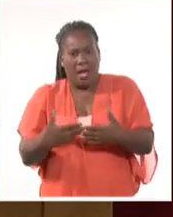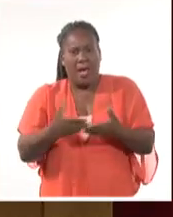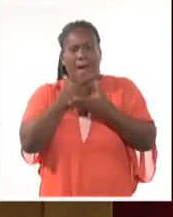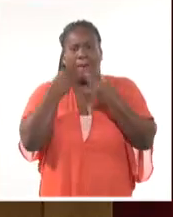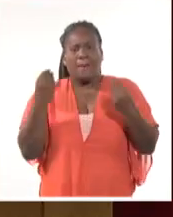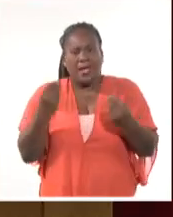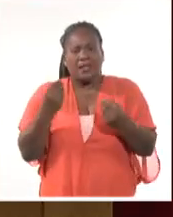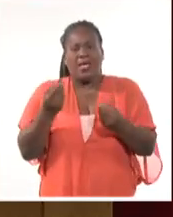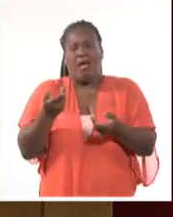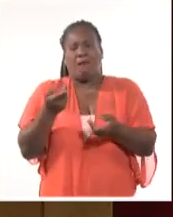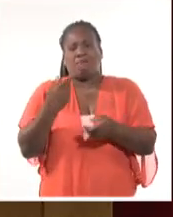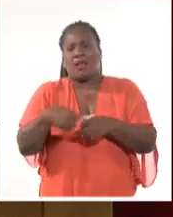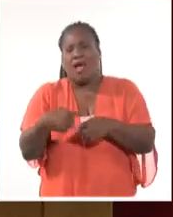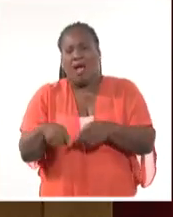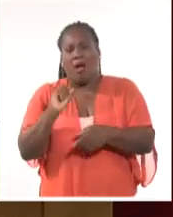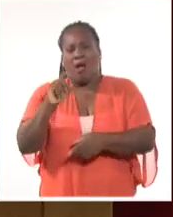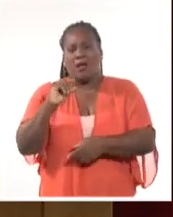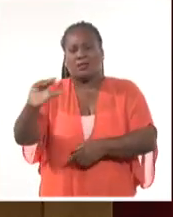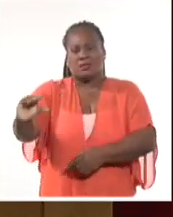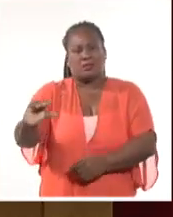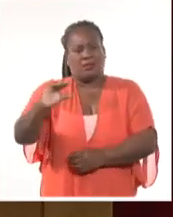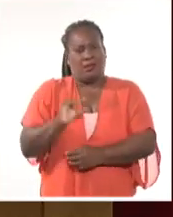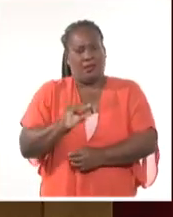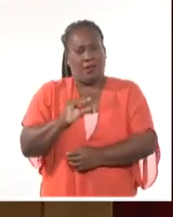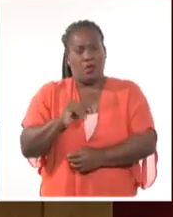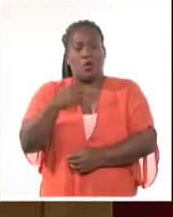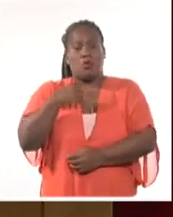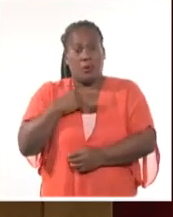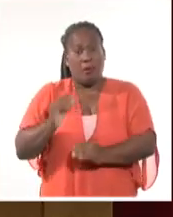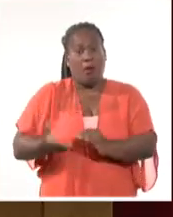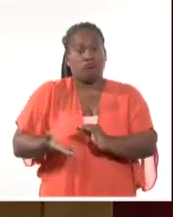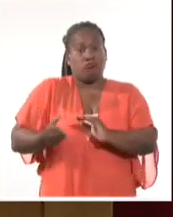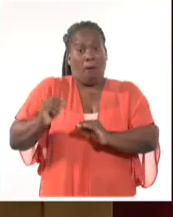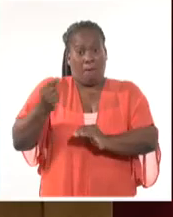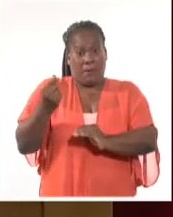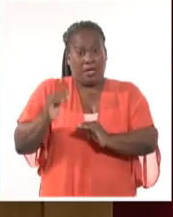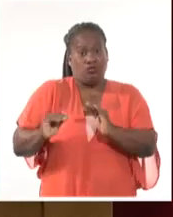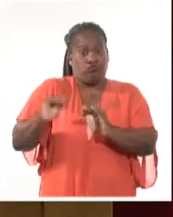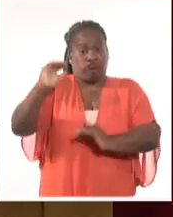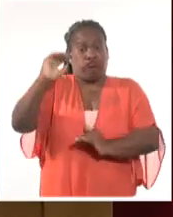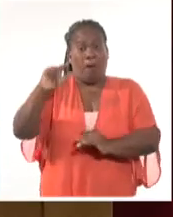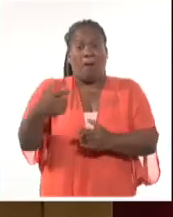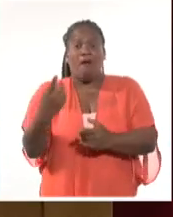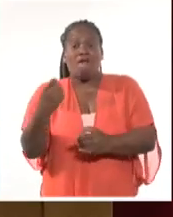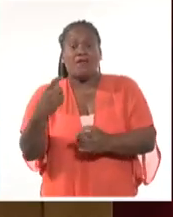de compra y salario. Tuviéramos incremento de precios, porque tenemos déficit productivo.